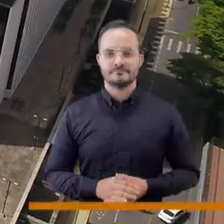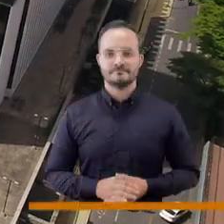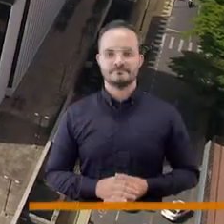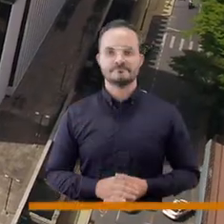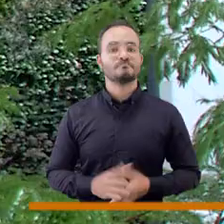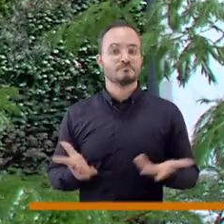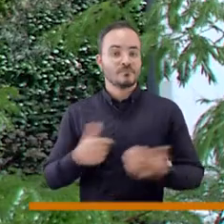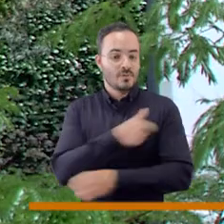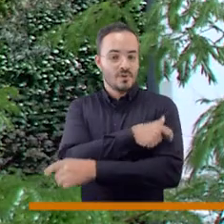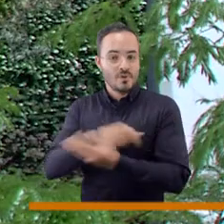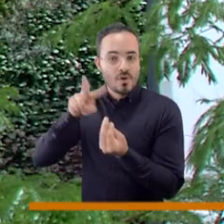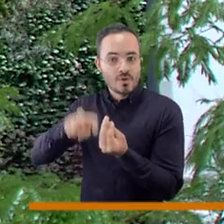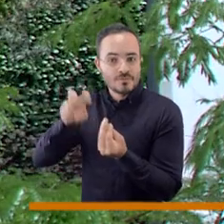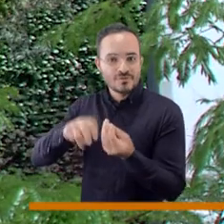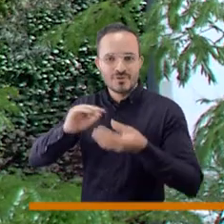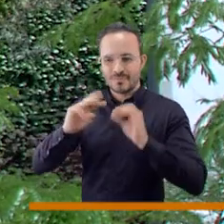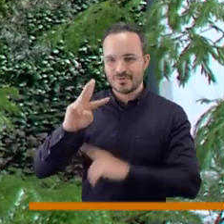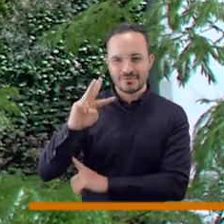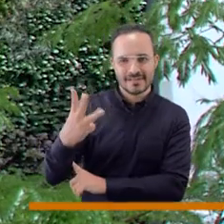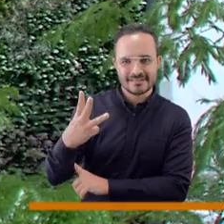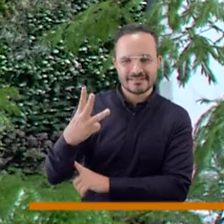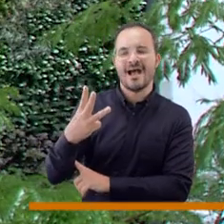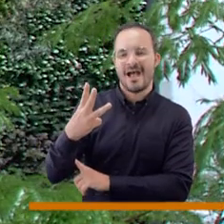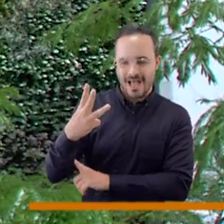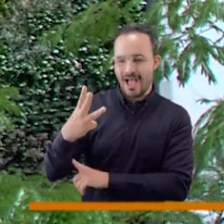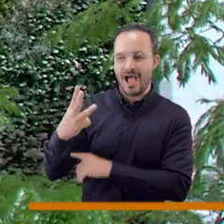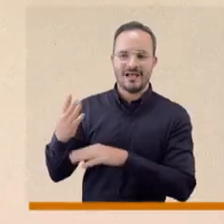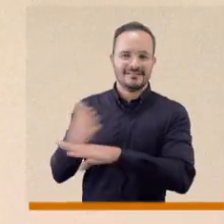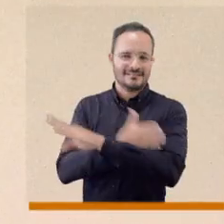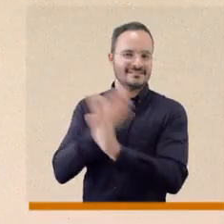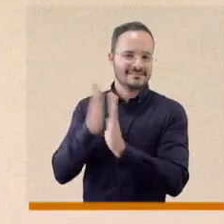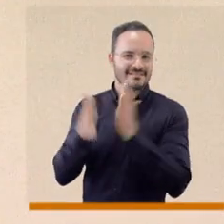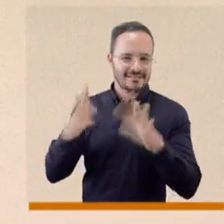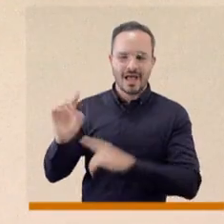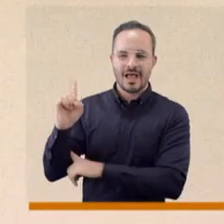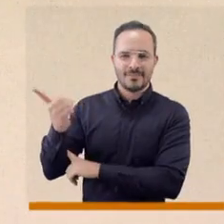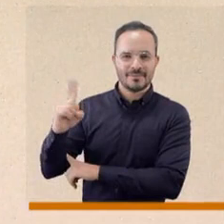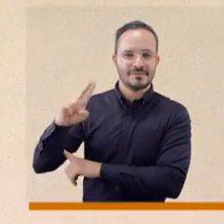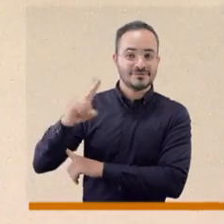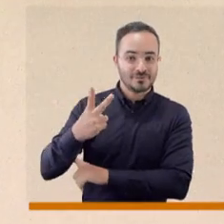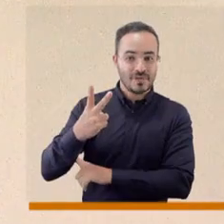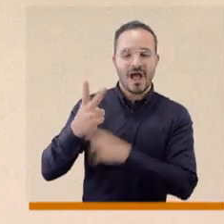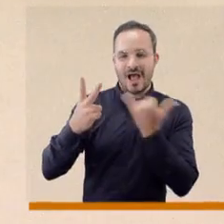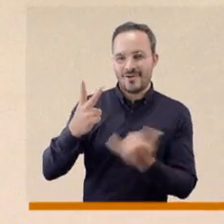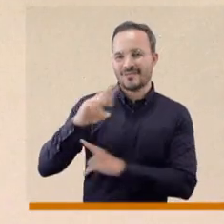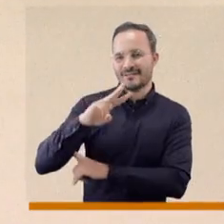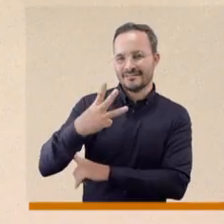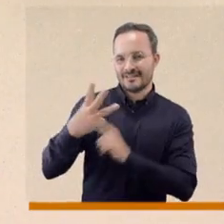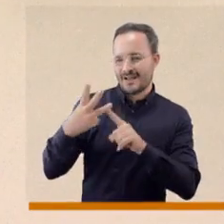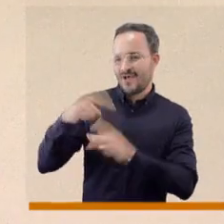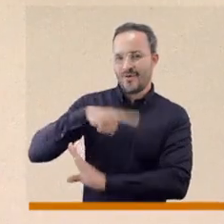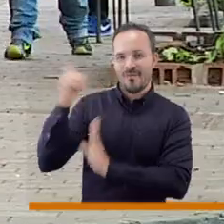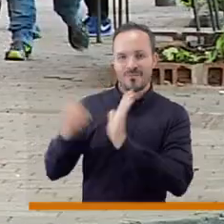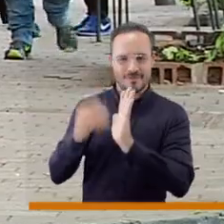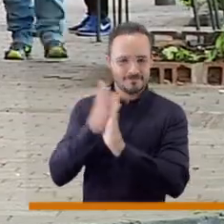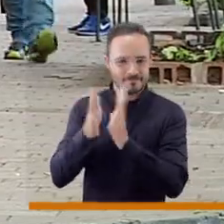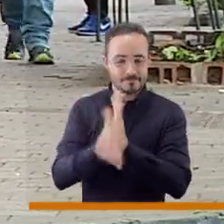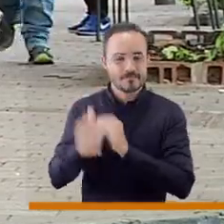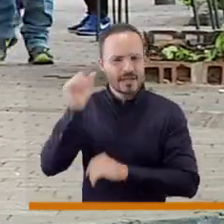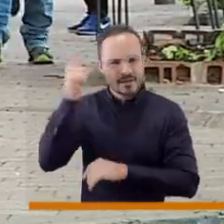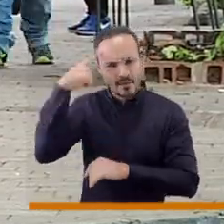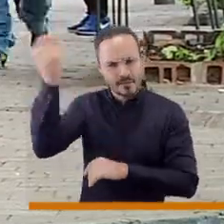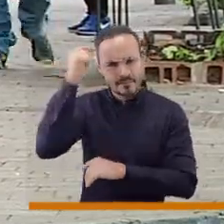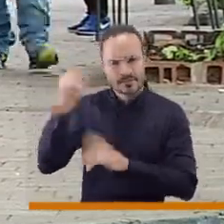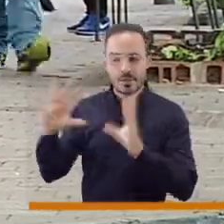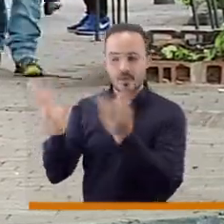Con la Comisión Tercera terminamos de hacer la reseña de las tres comisiones permanentes del Consejo Distrital de Medellín. Recordemos que la